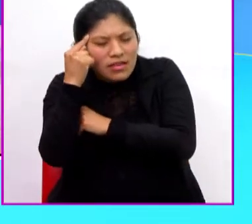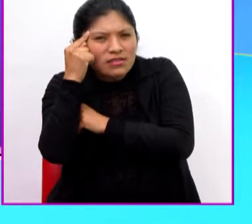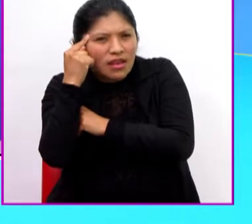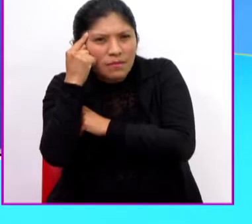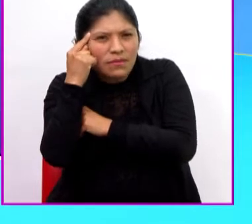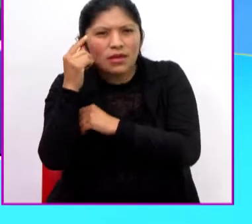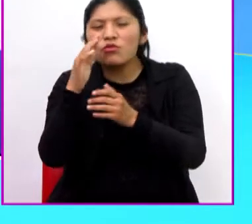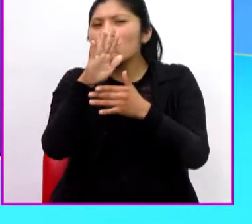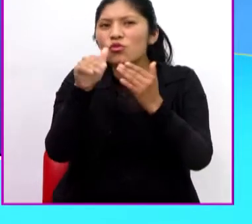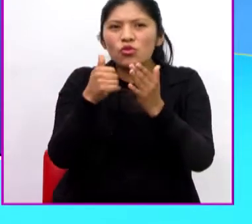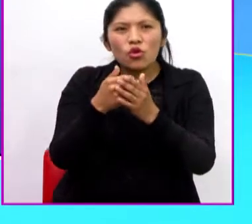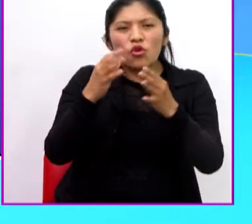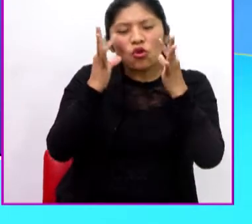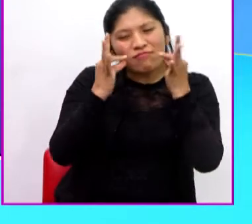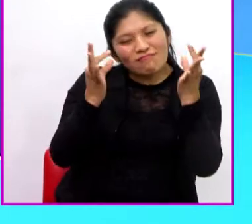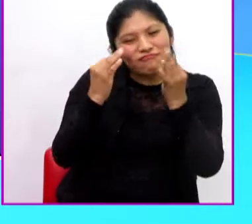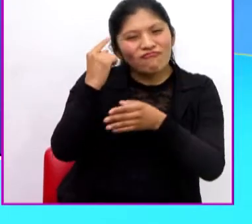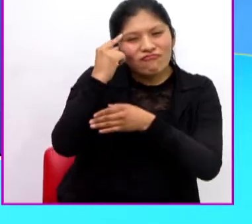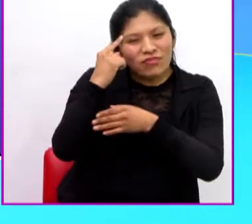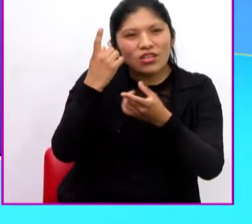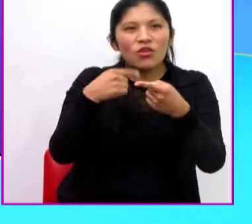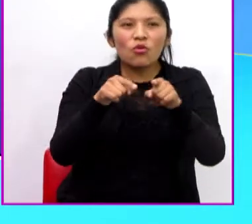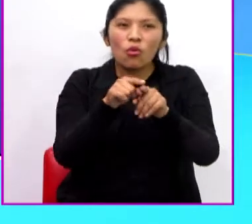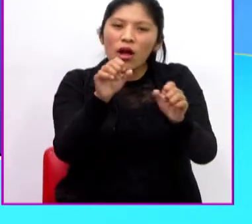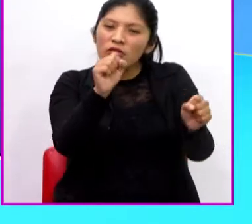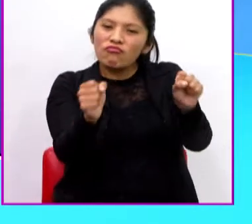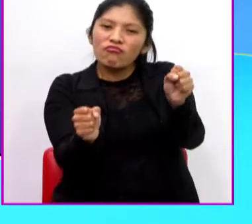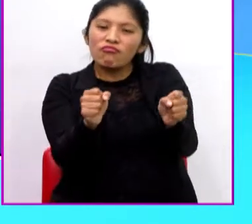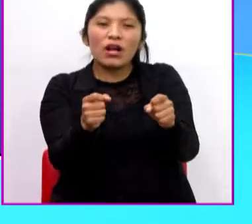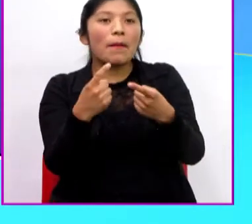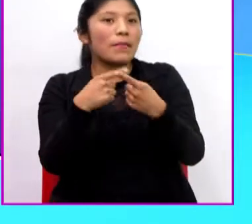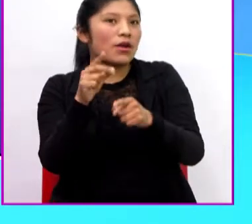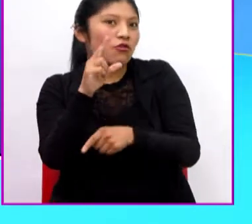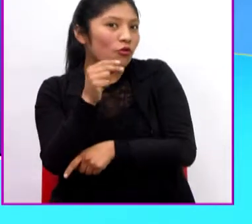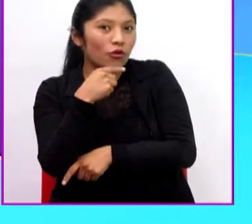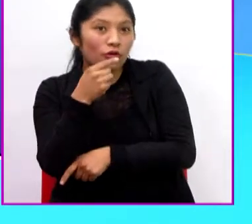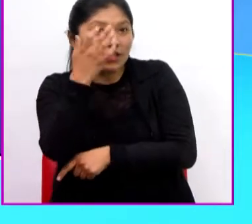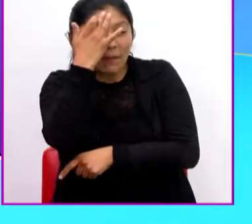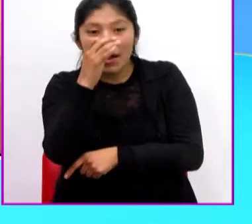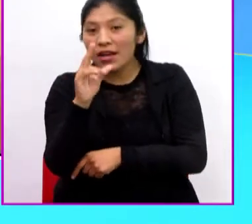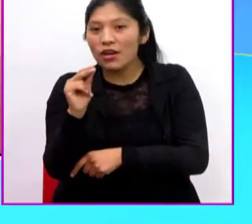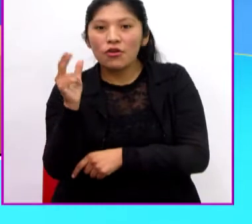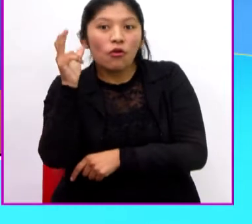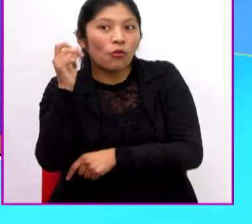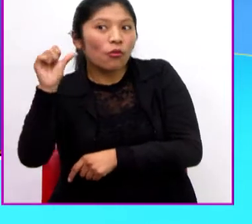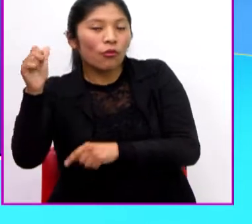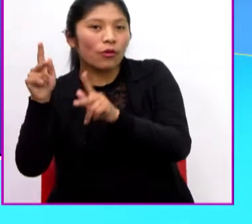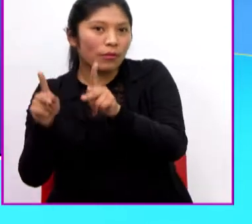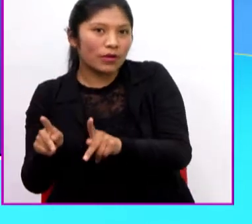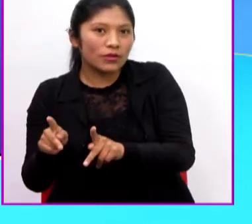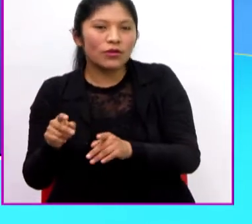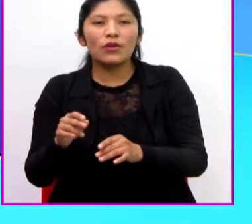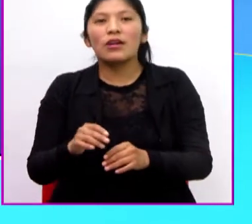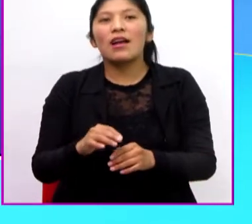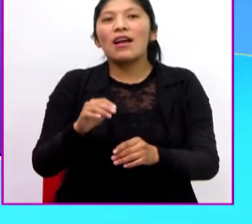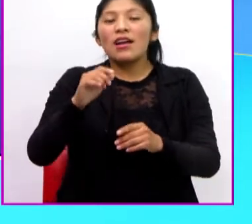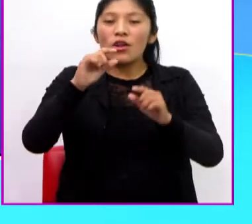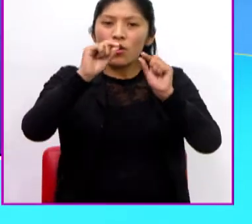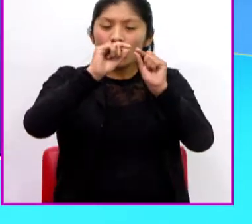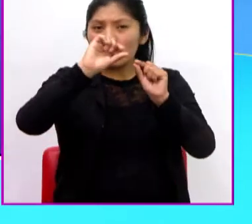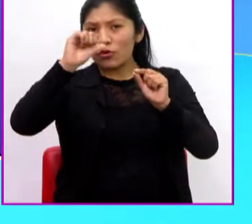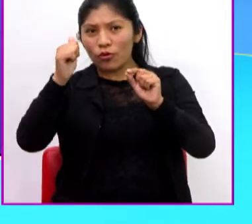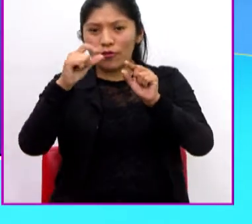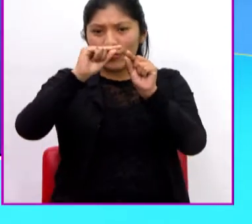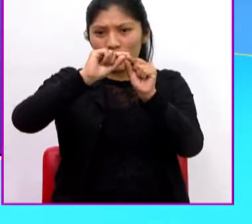Es todo lo que el gato piensa mientras conduce, pero no lo está diciendo para que lo oigan. Los globos de diálogo son los del